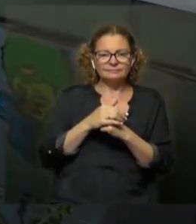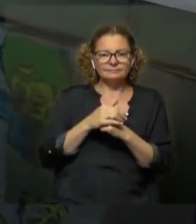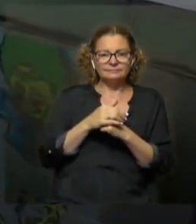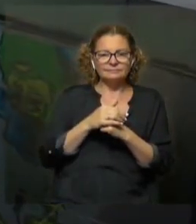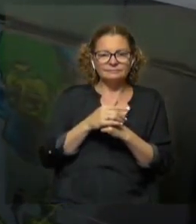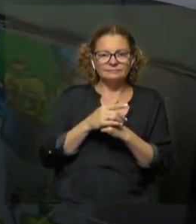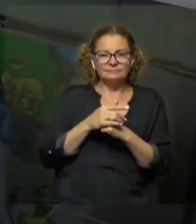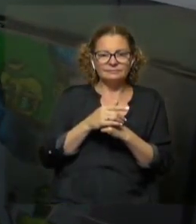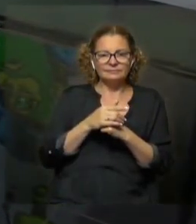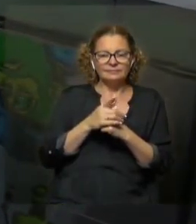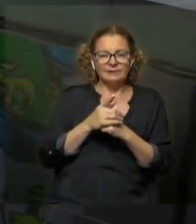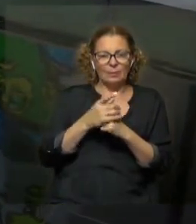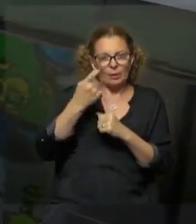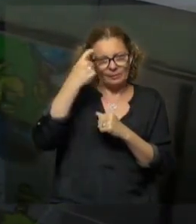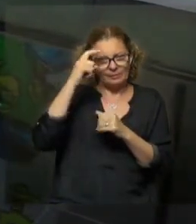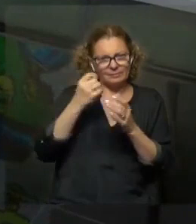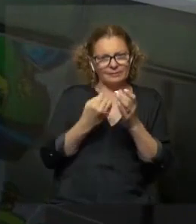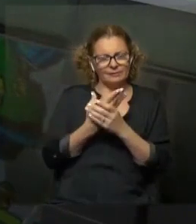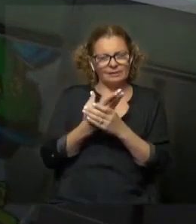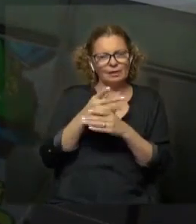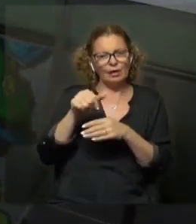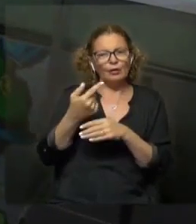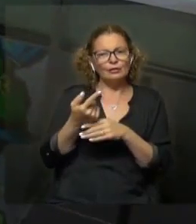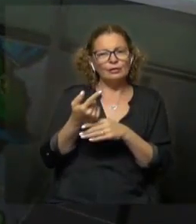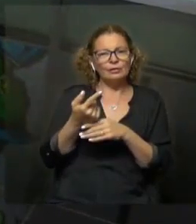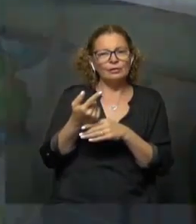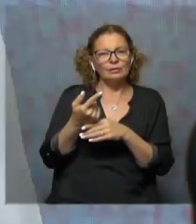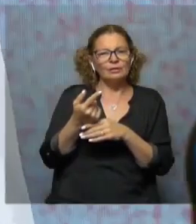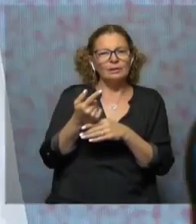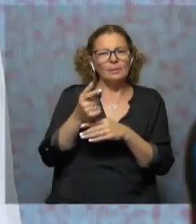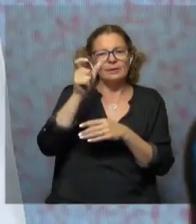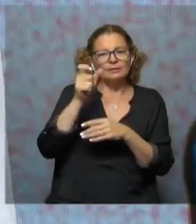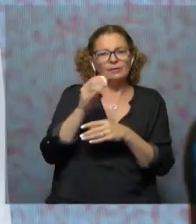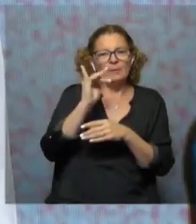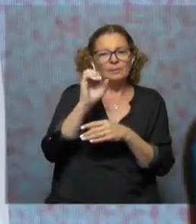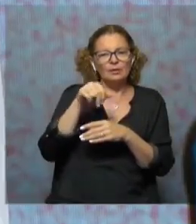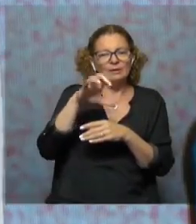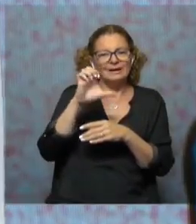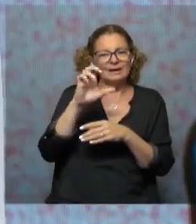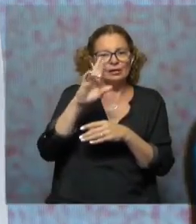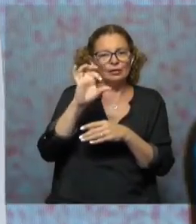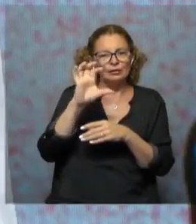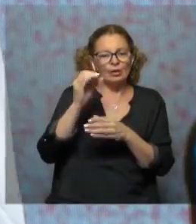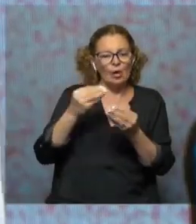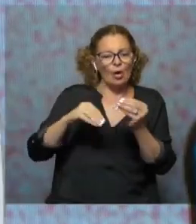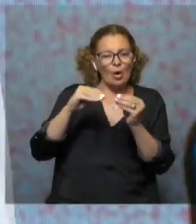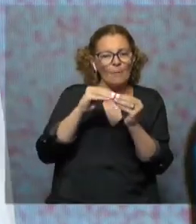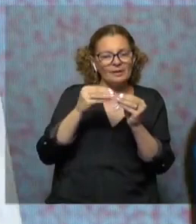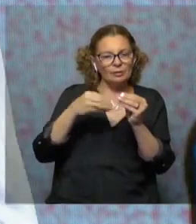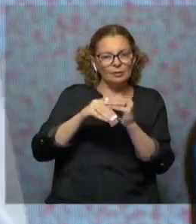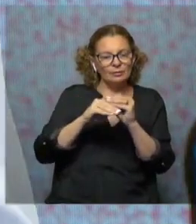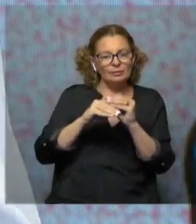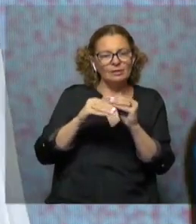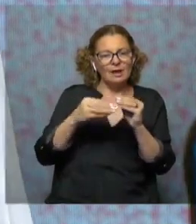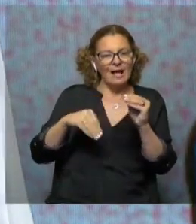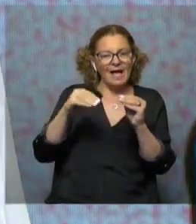Bueno, yo tengo la parte de inventos y la otra parte de pioneros, que era un capítulo que yo incluí, que no es exactamente inventos,